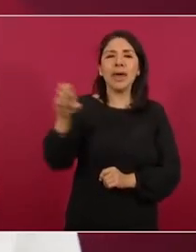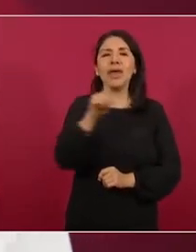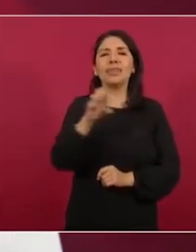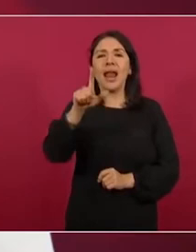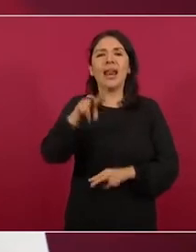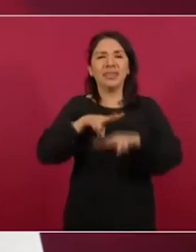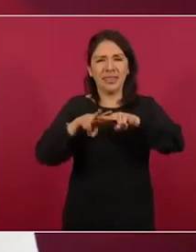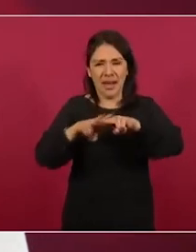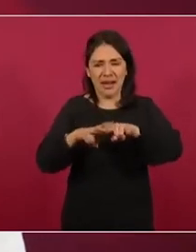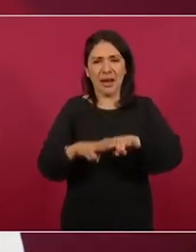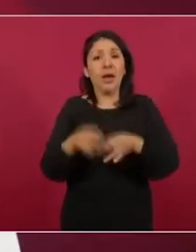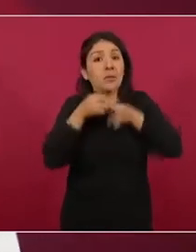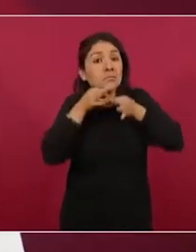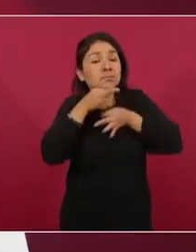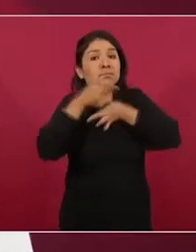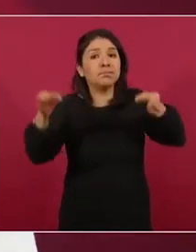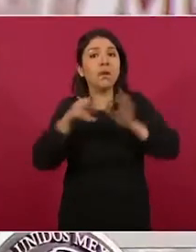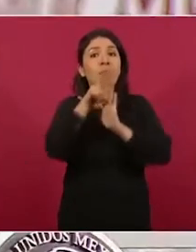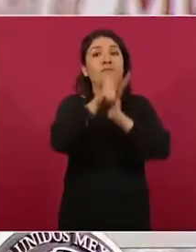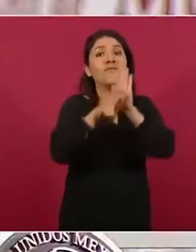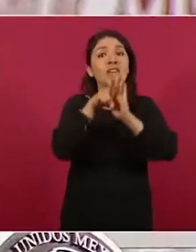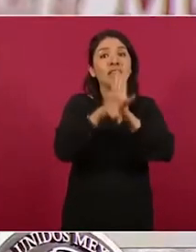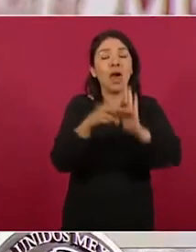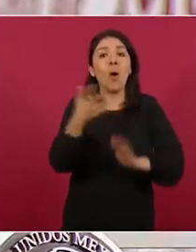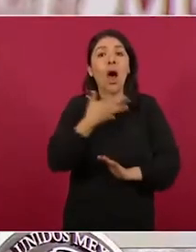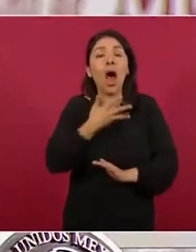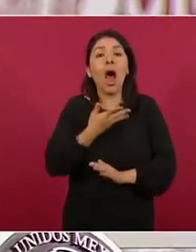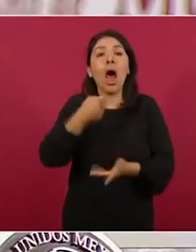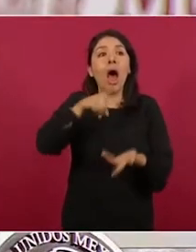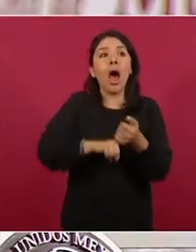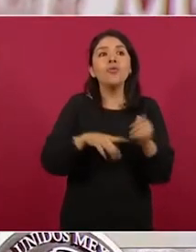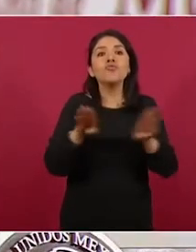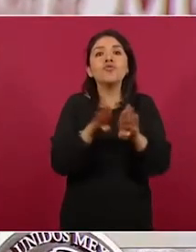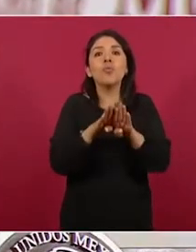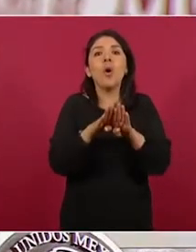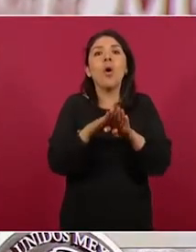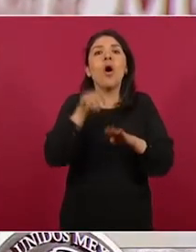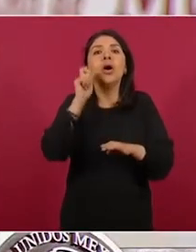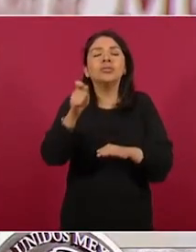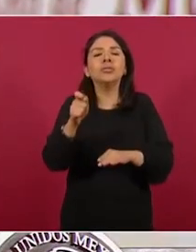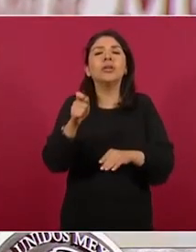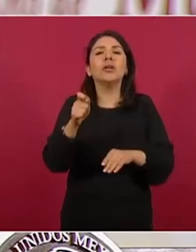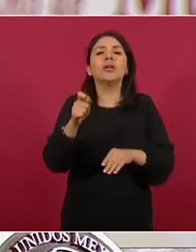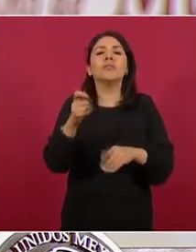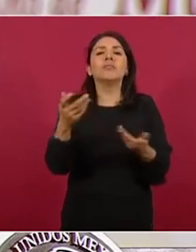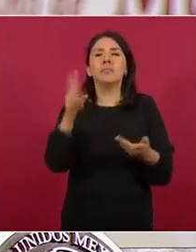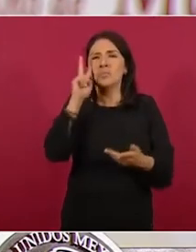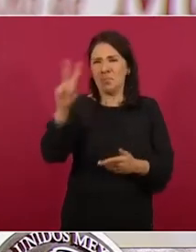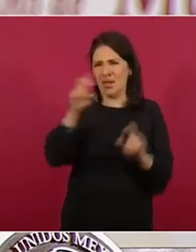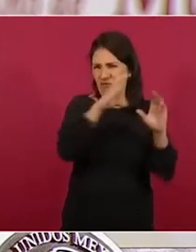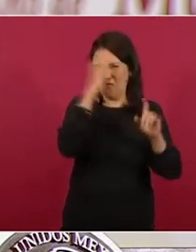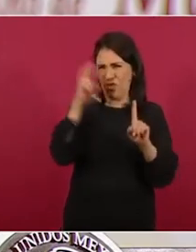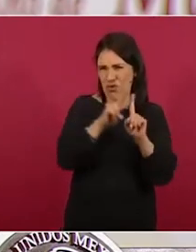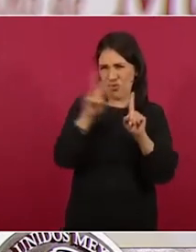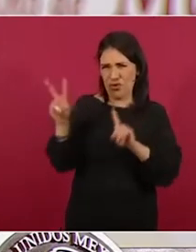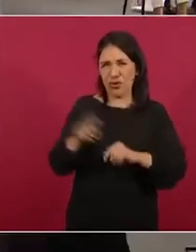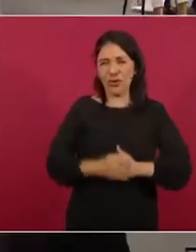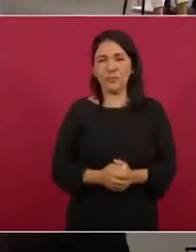un video que muestra una obra submarina de pilotes que estamos viendo en la pantalla